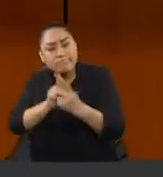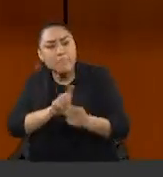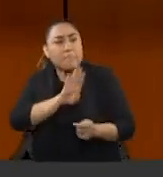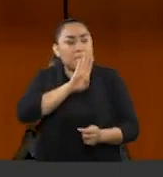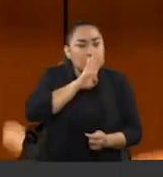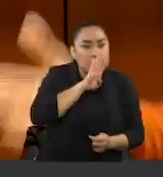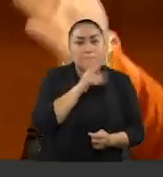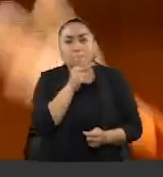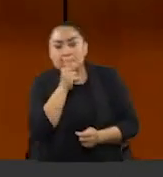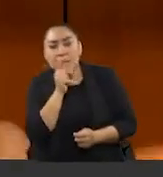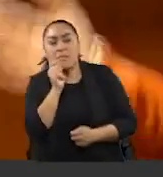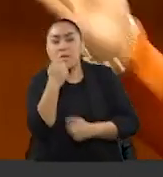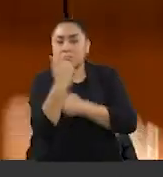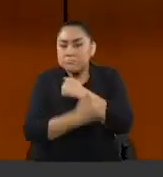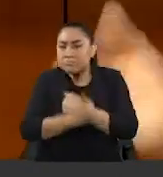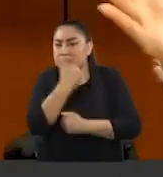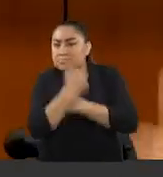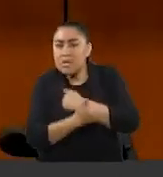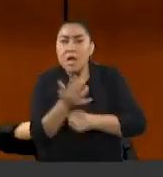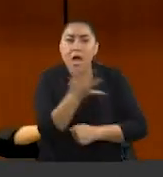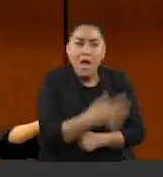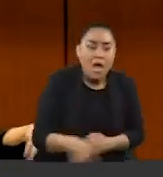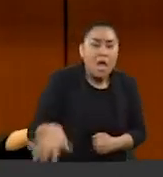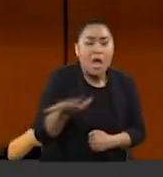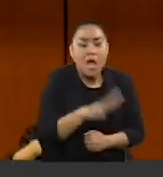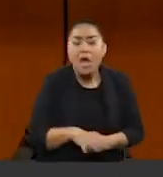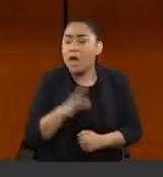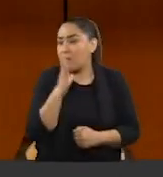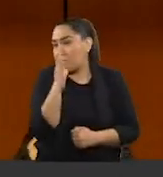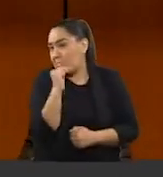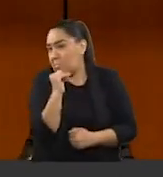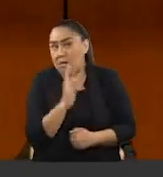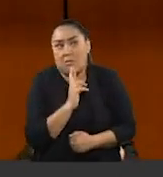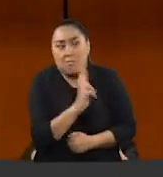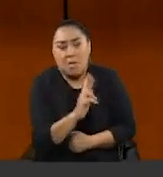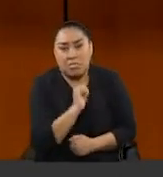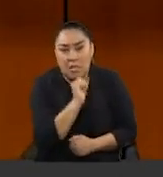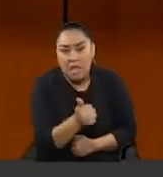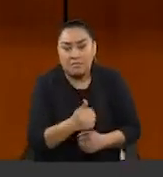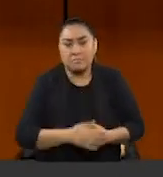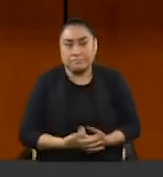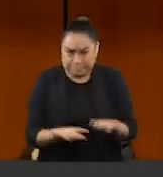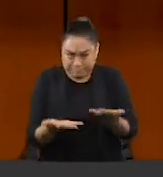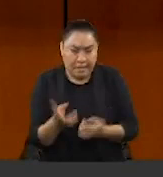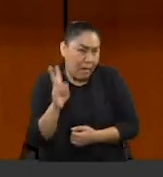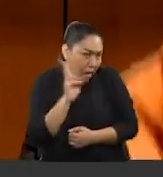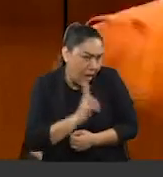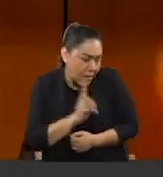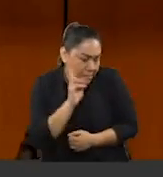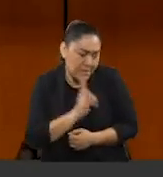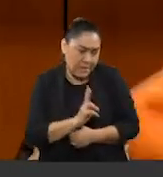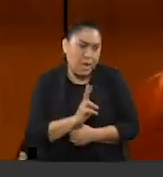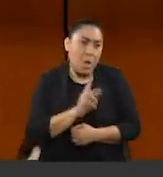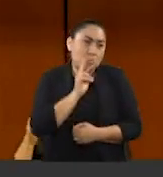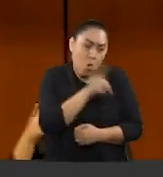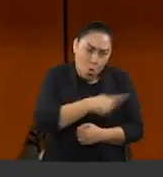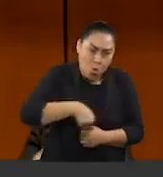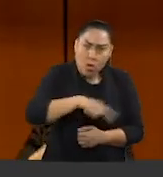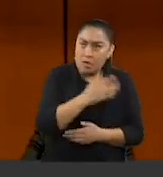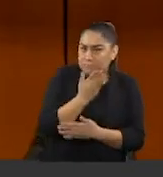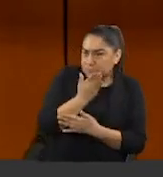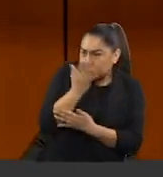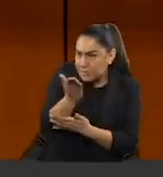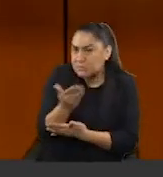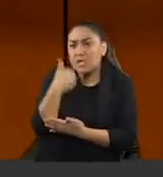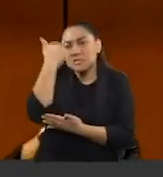buscadores que no han encontrado respuesta? ¿Qué les parece que mejor le exigimos a